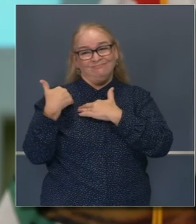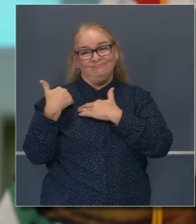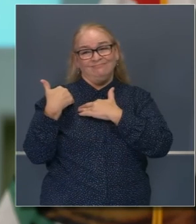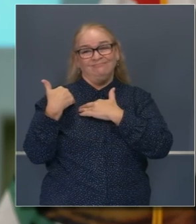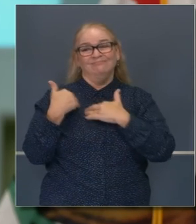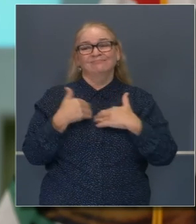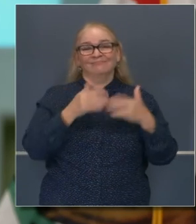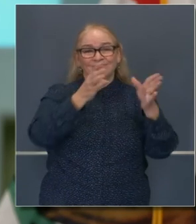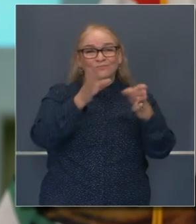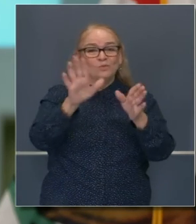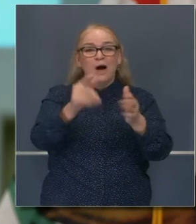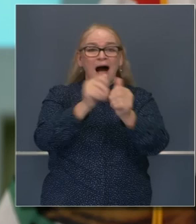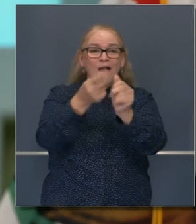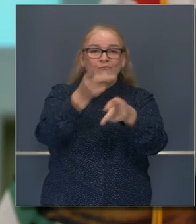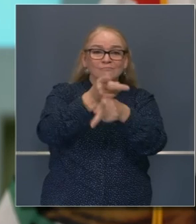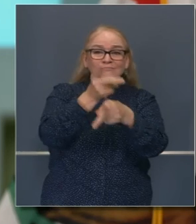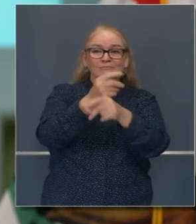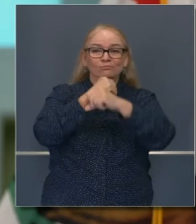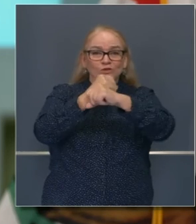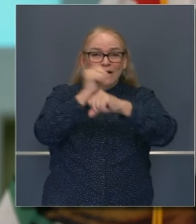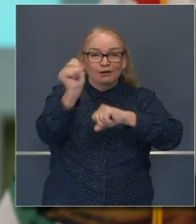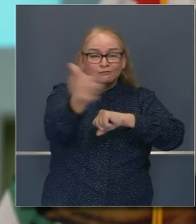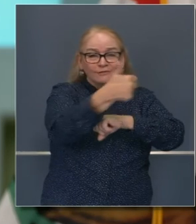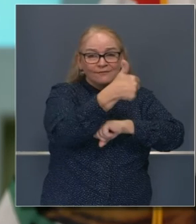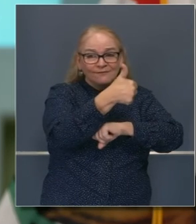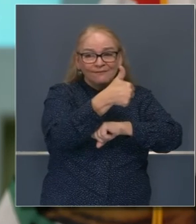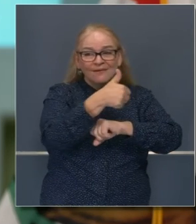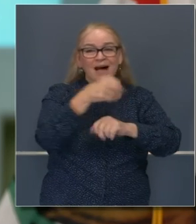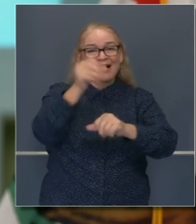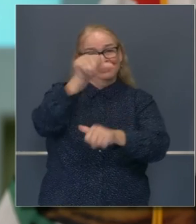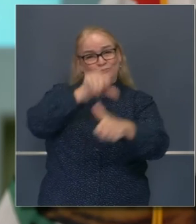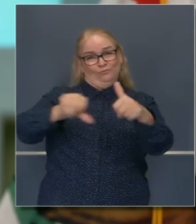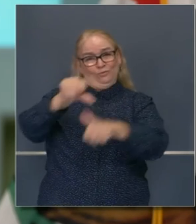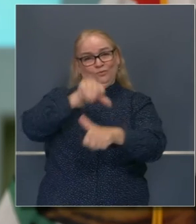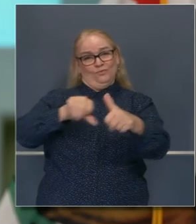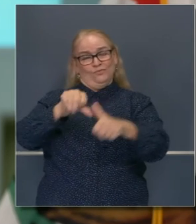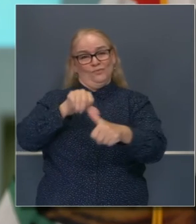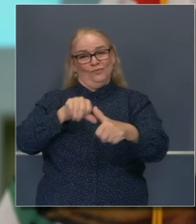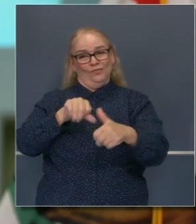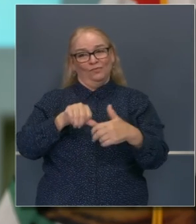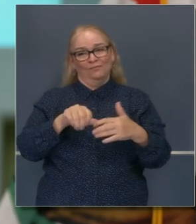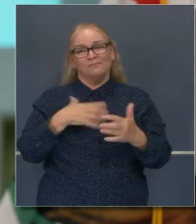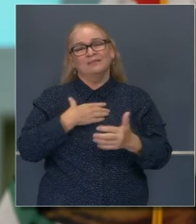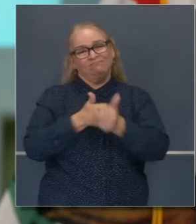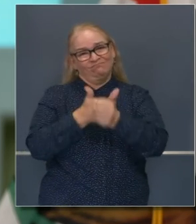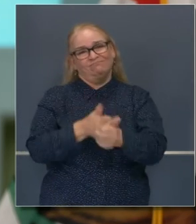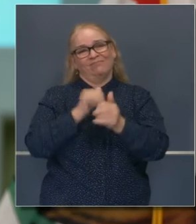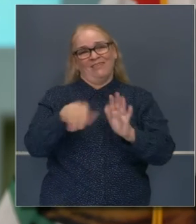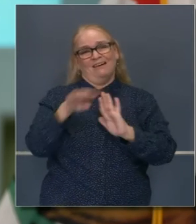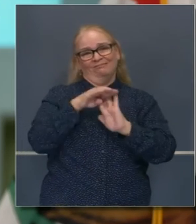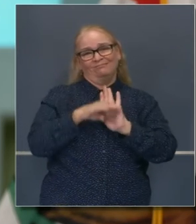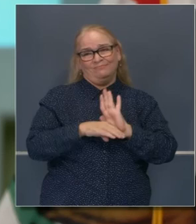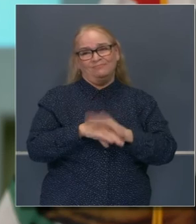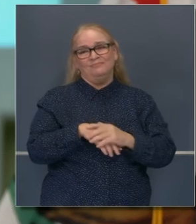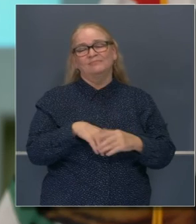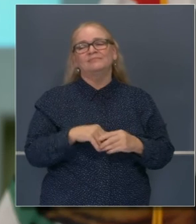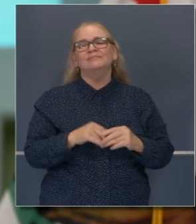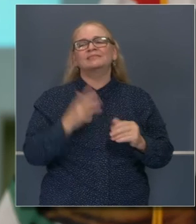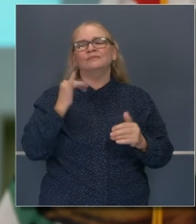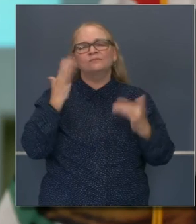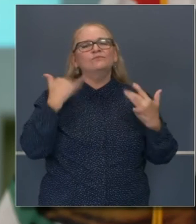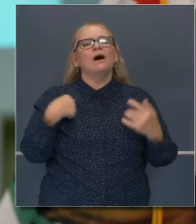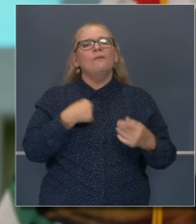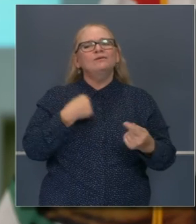muy responsables en esta pandemia, por su labor excelente que han hecho hasta ahora, 40 millones de nosotros, que ha